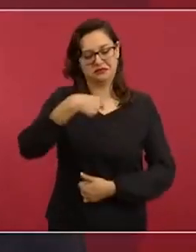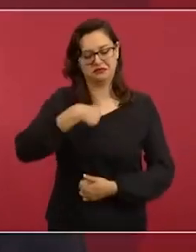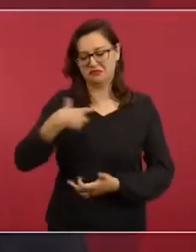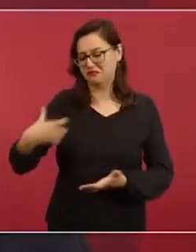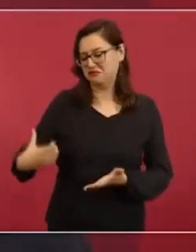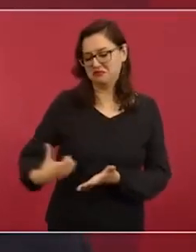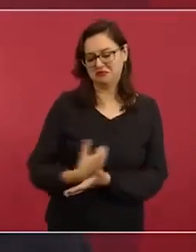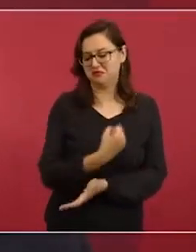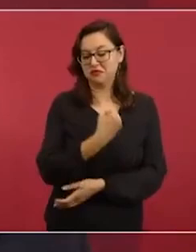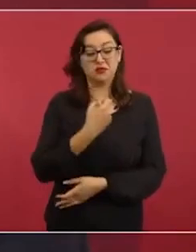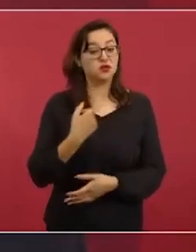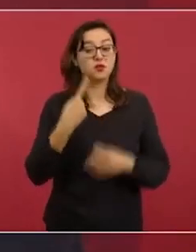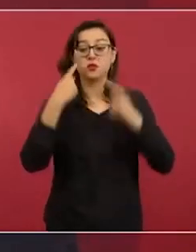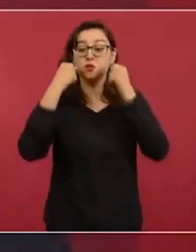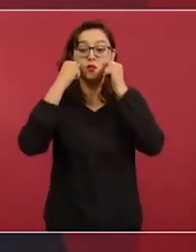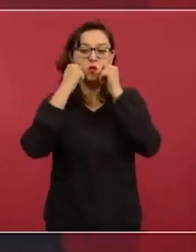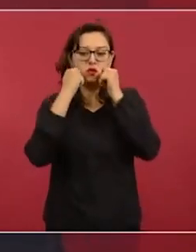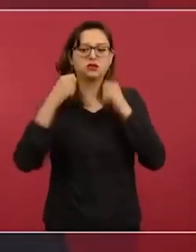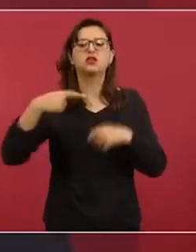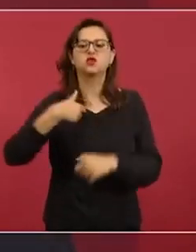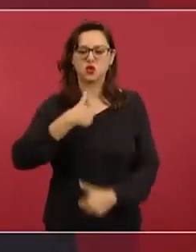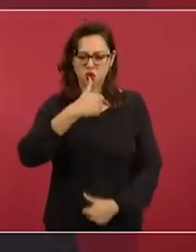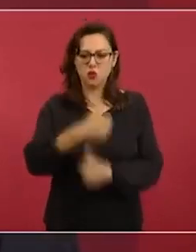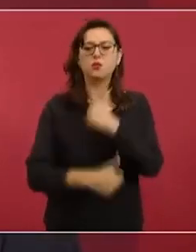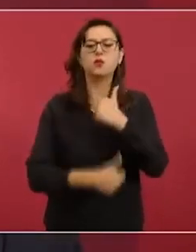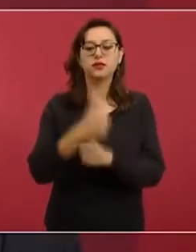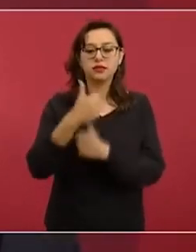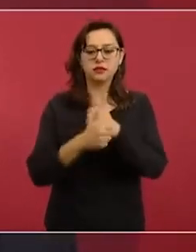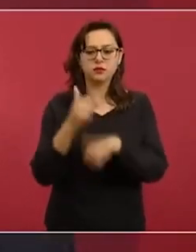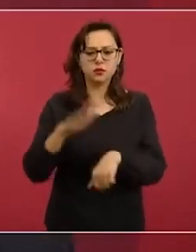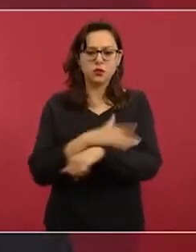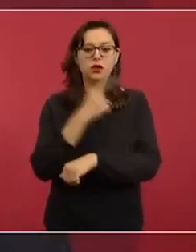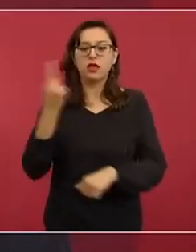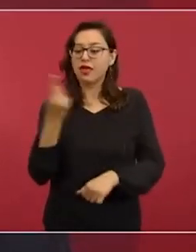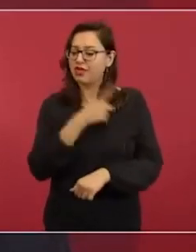No, estaba yo pensando en abrir brecha